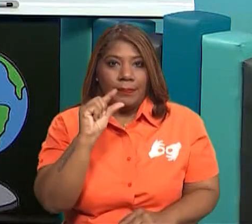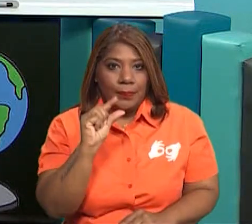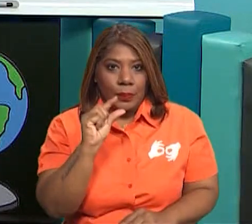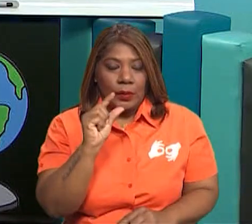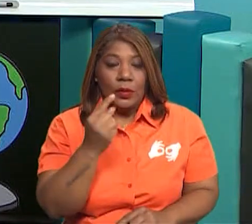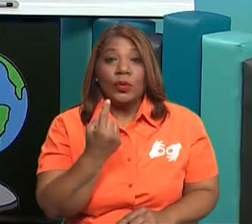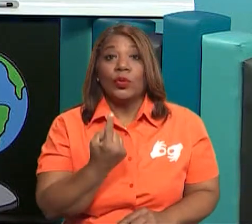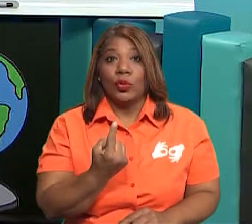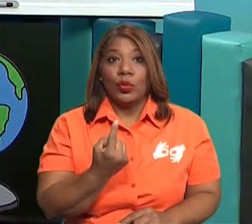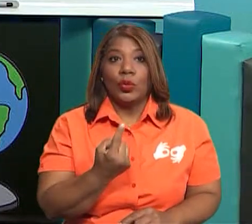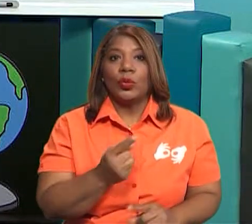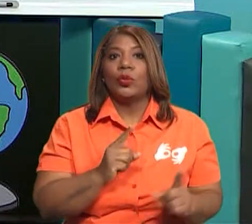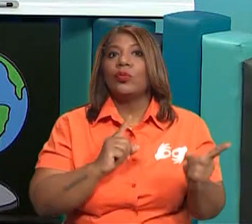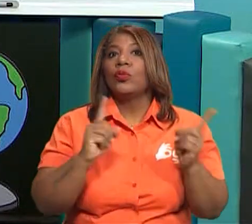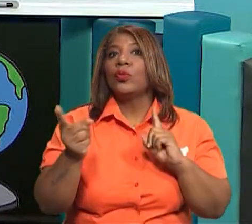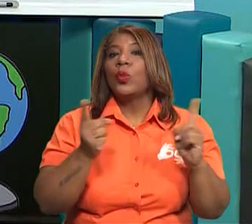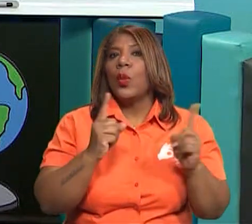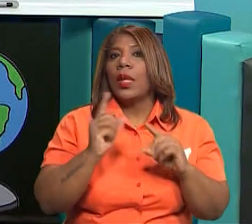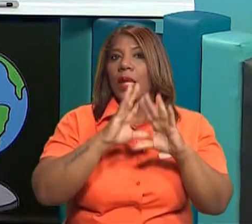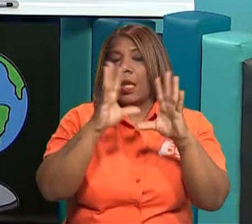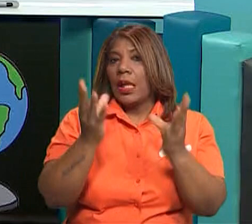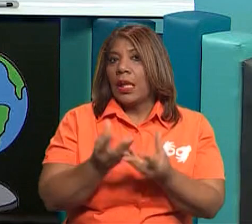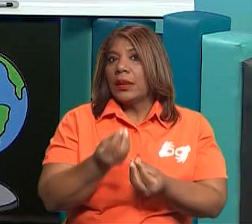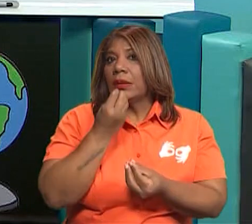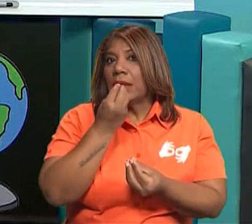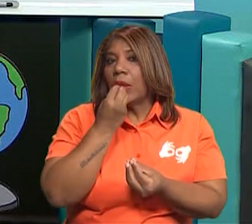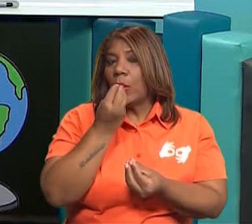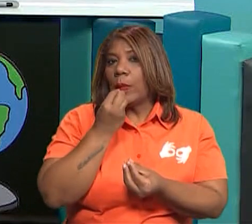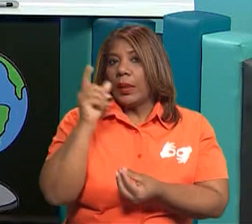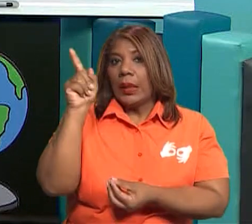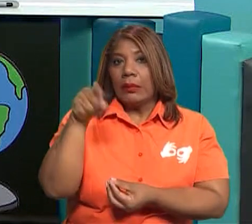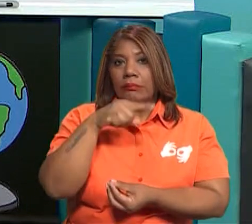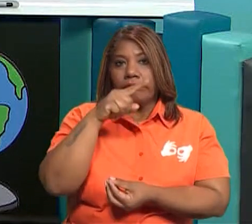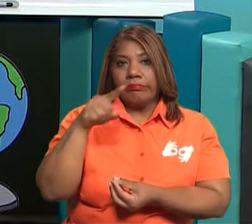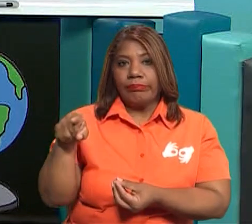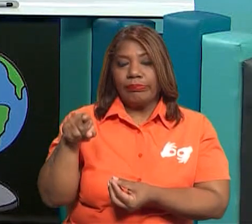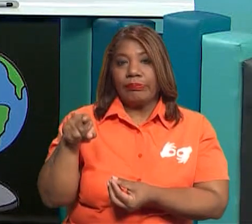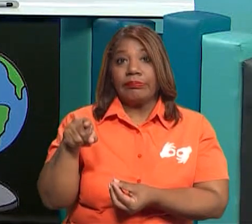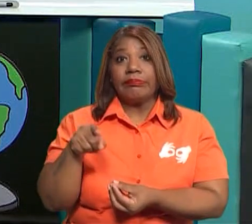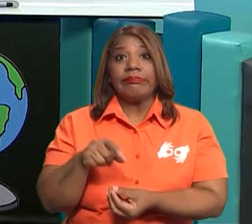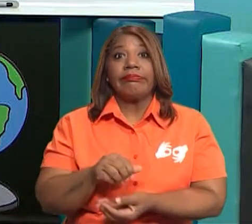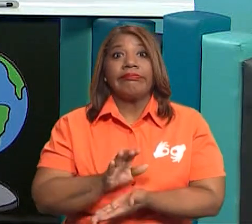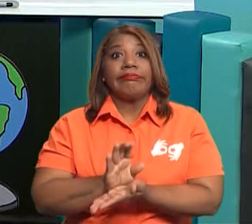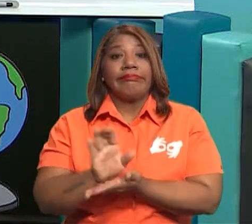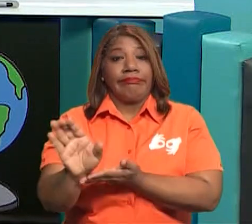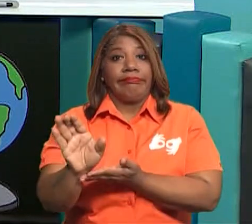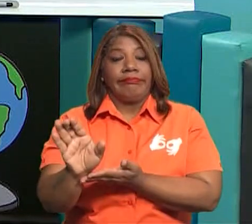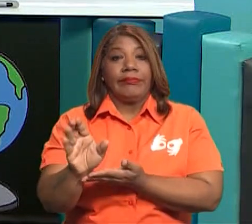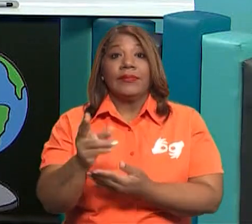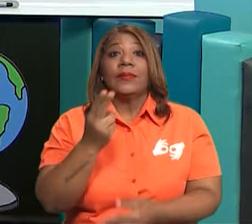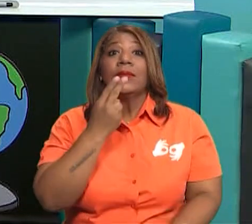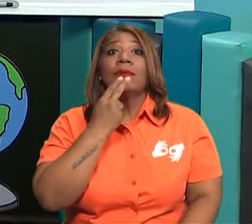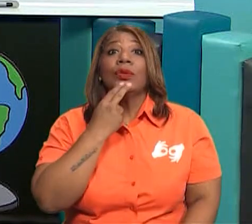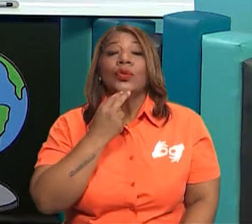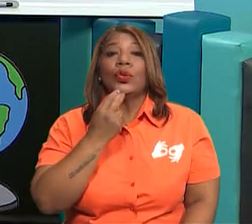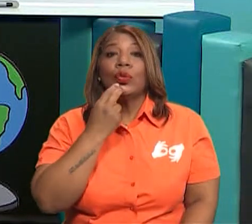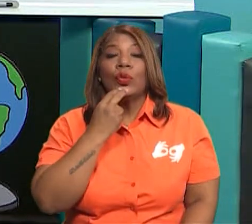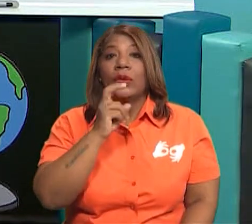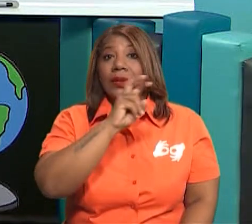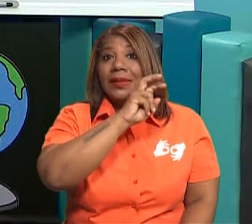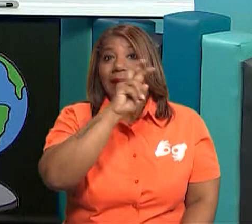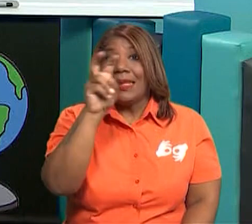¿cuáles serían esos? ¿Cuáles serían esos? Aquí están. Las pizzas, los dulces, los